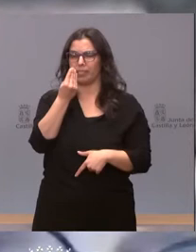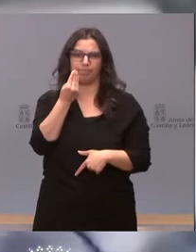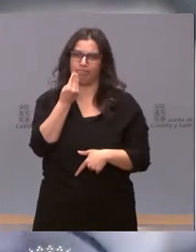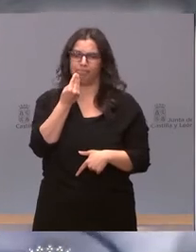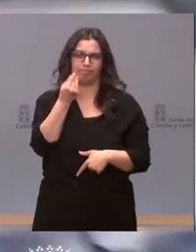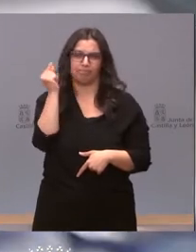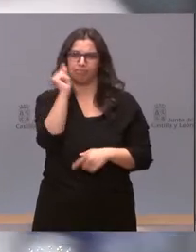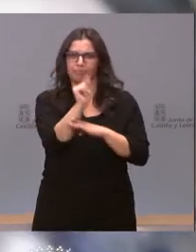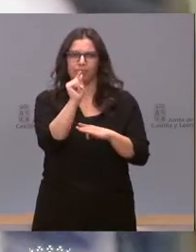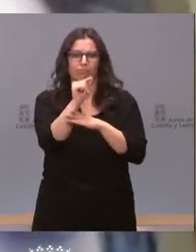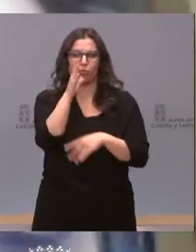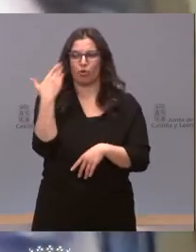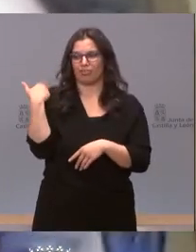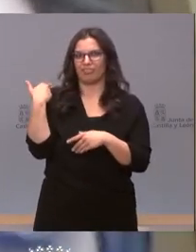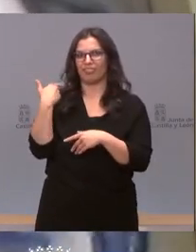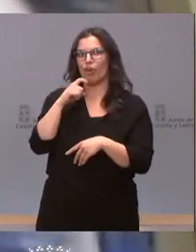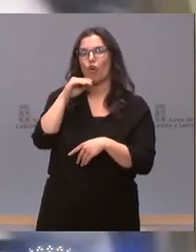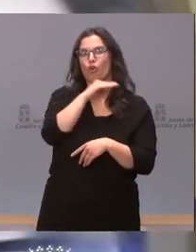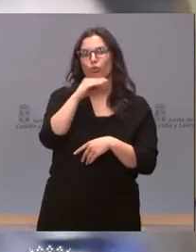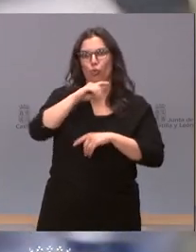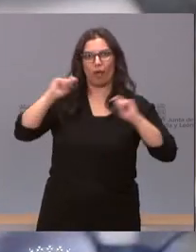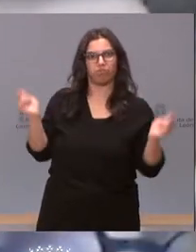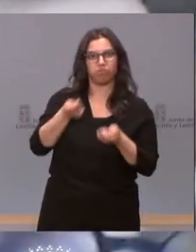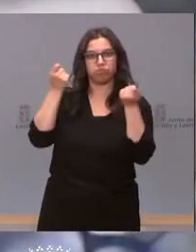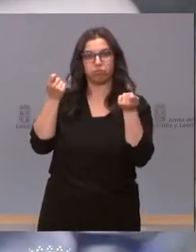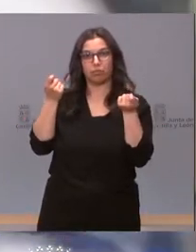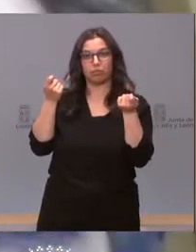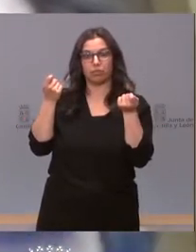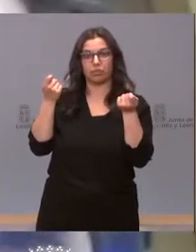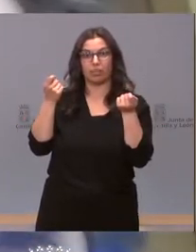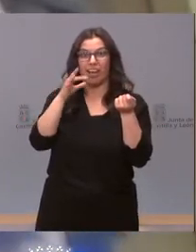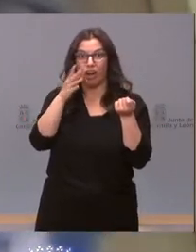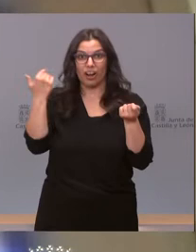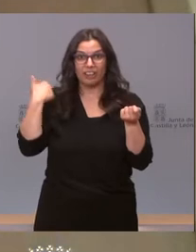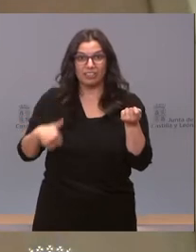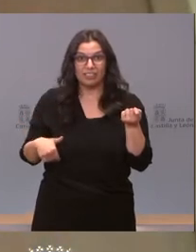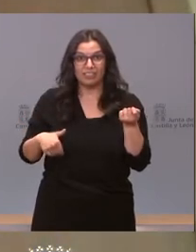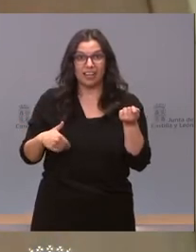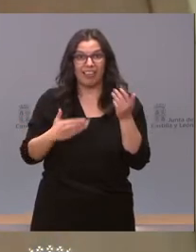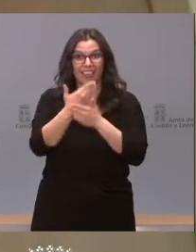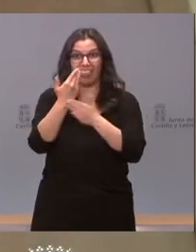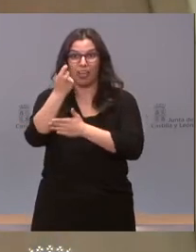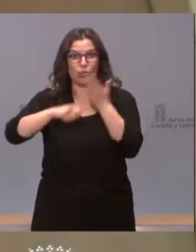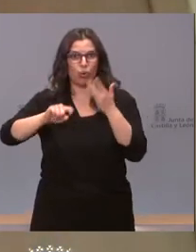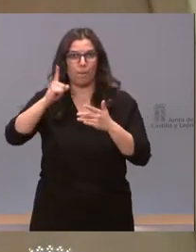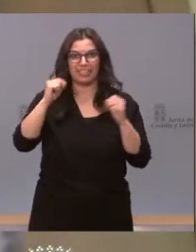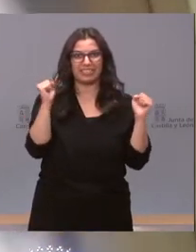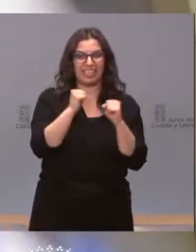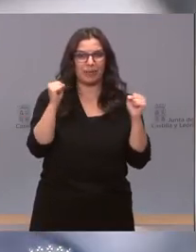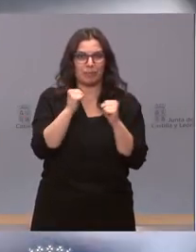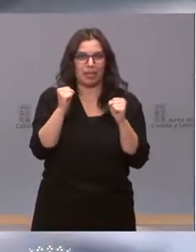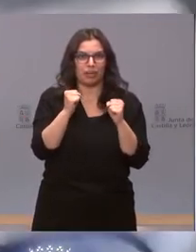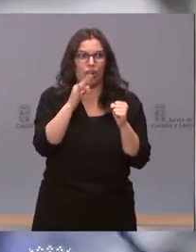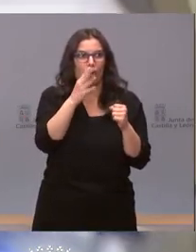se anunciaron en octubre y además van a llegar la convocatoria cuando ya han pasado los días más duros del invierno. ¿Qué